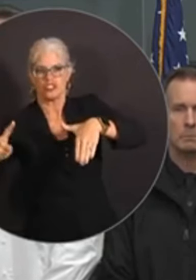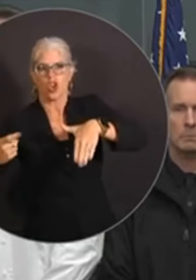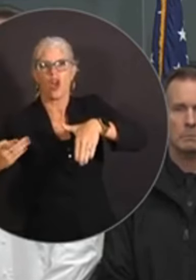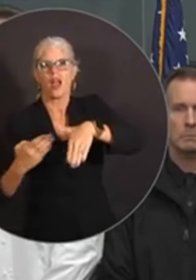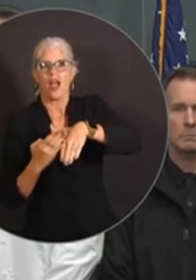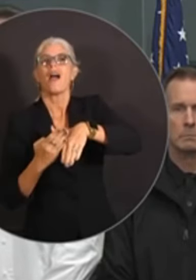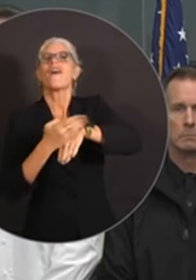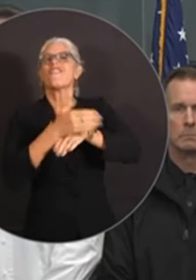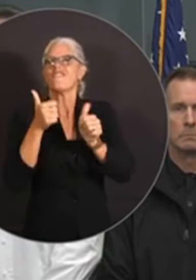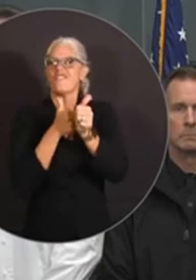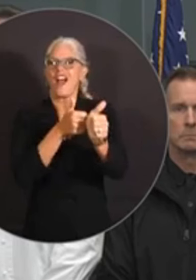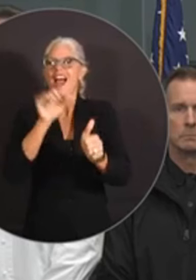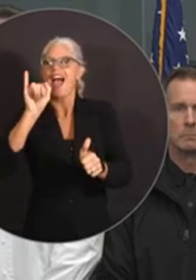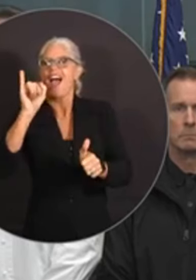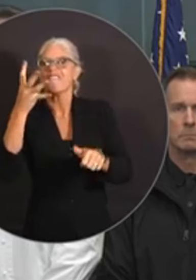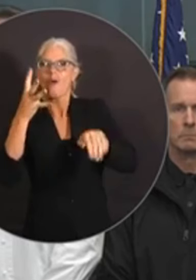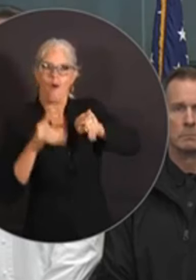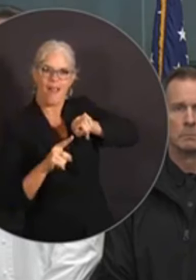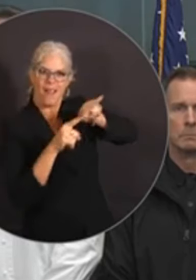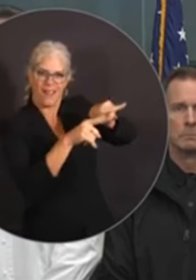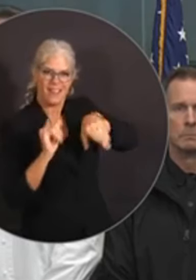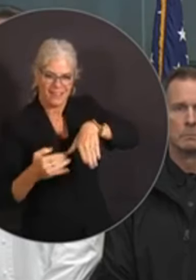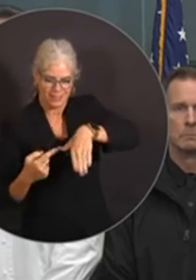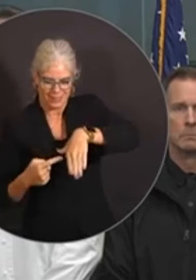norte del I-4 hasta Sanford.